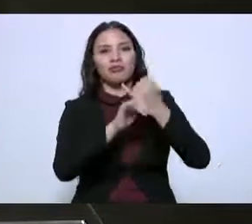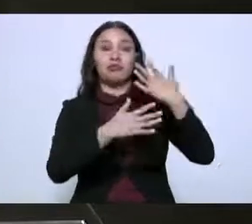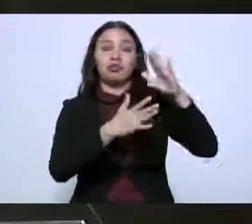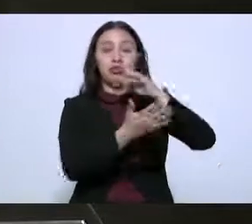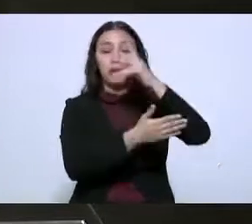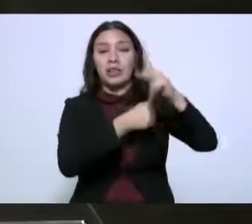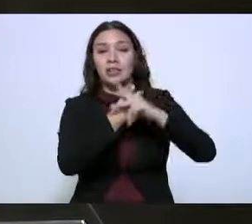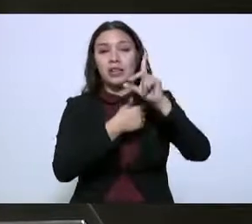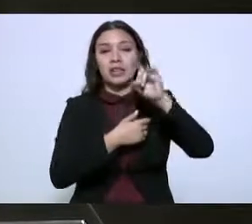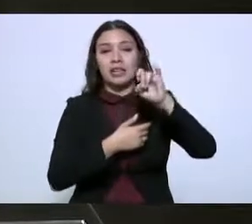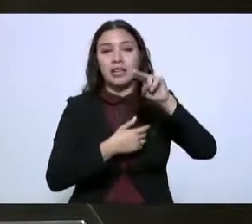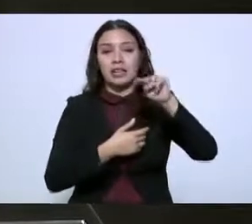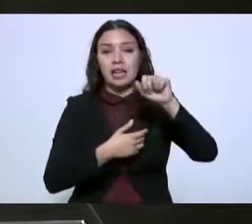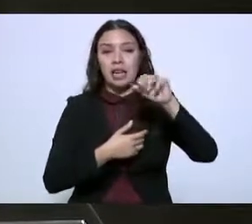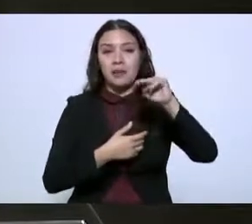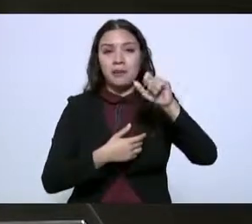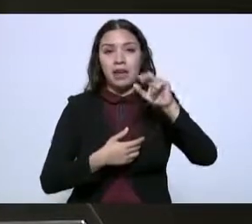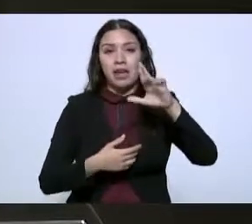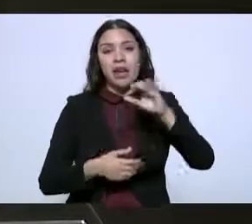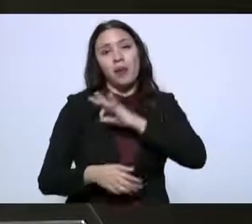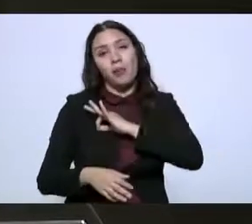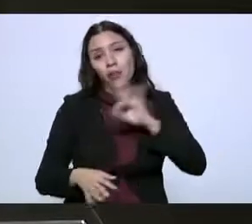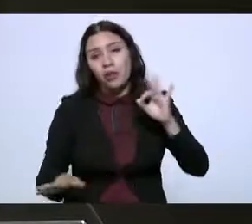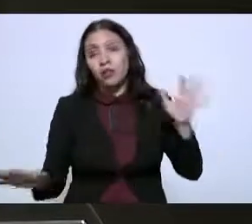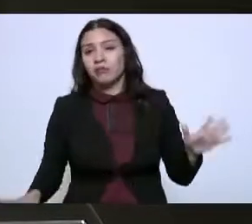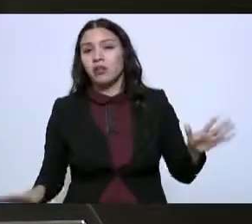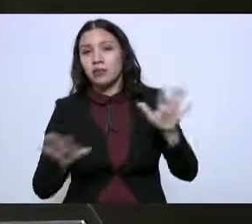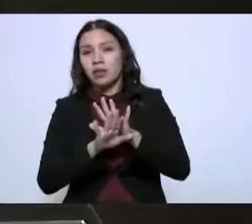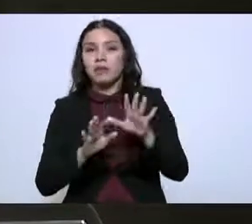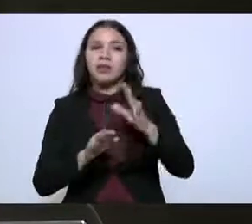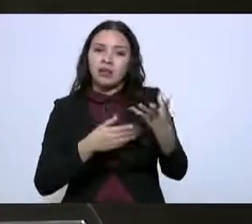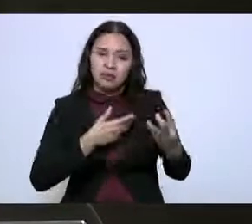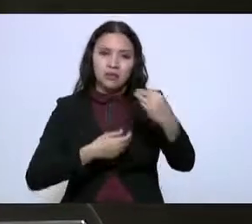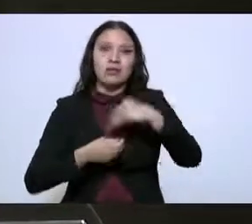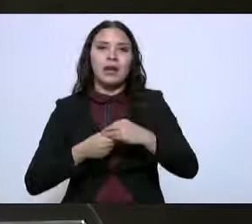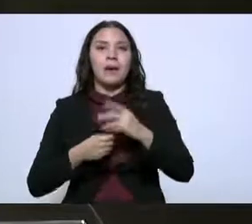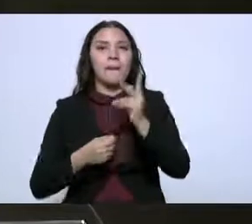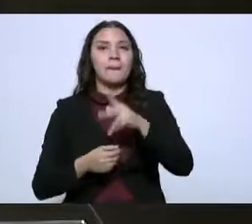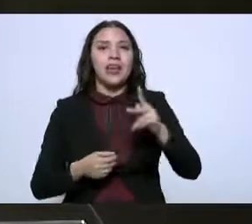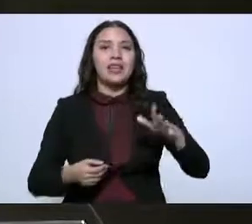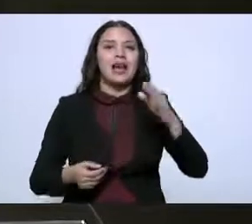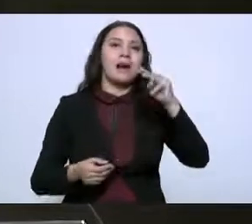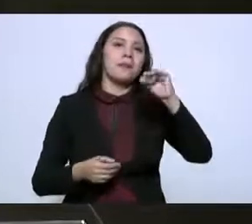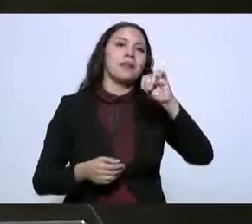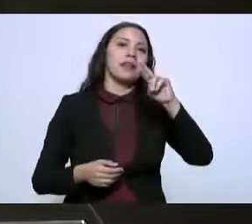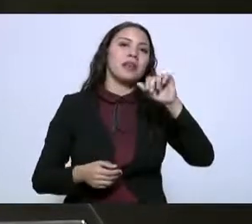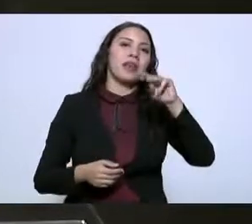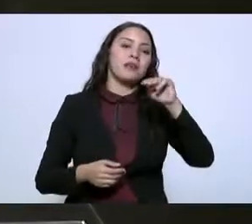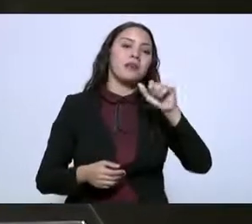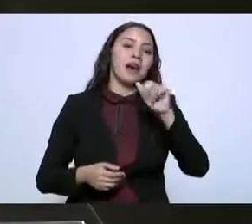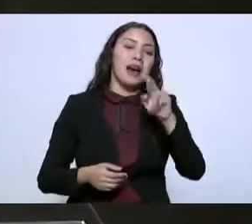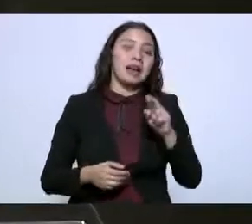se pueda asesorar para incluir a la playa Miramar aquí hago la aclaración de que el jurado es